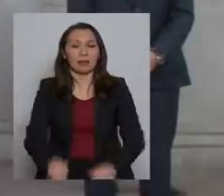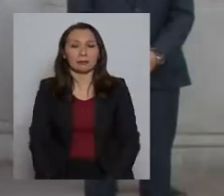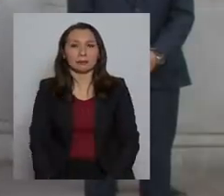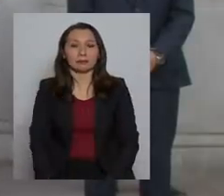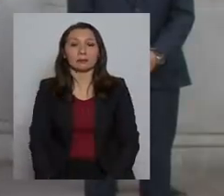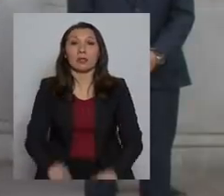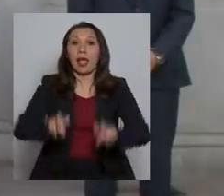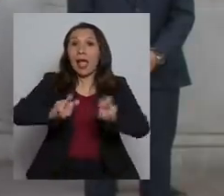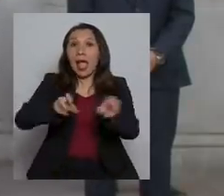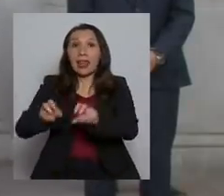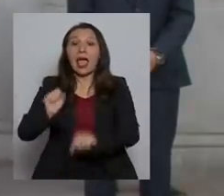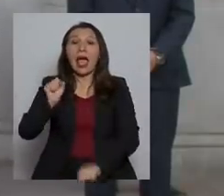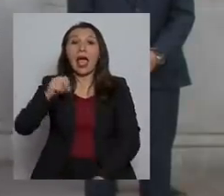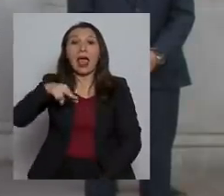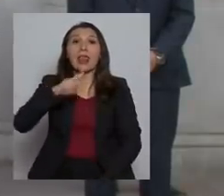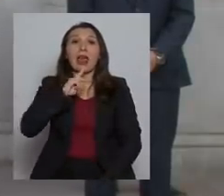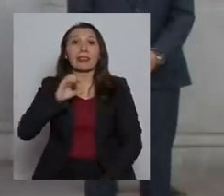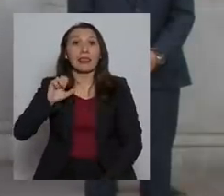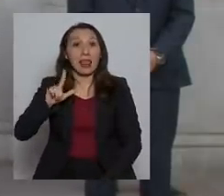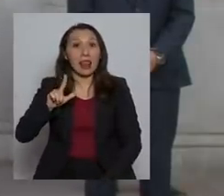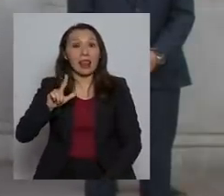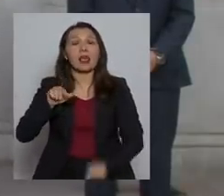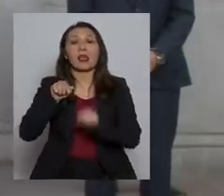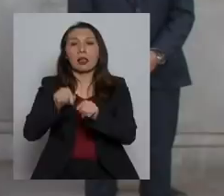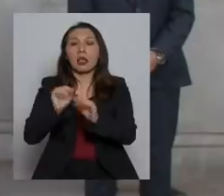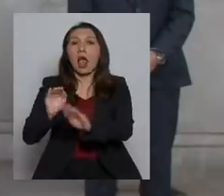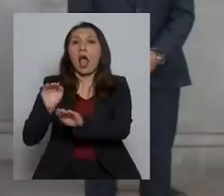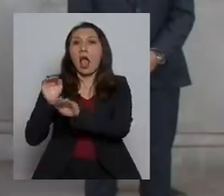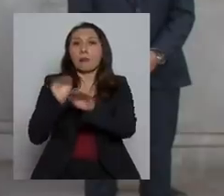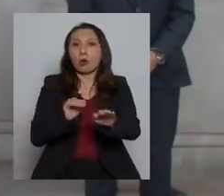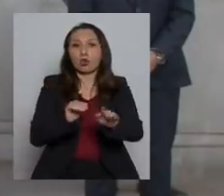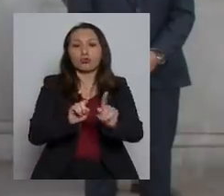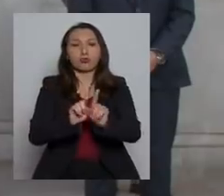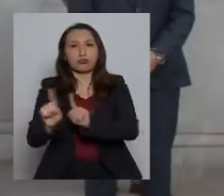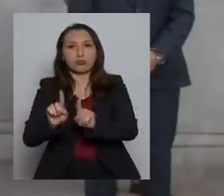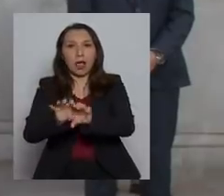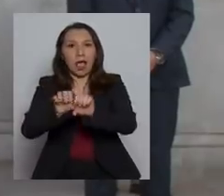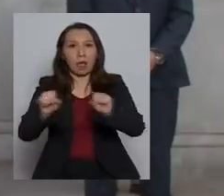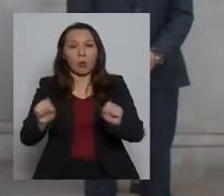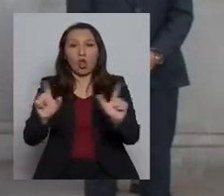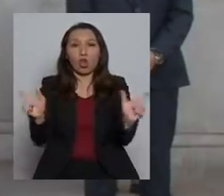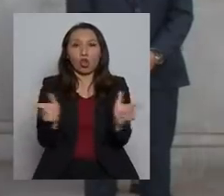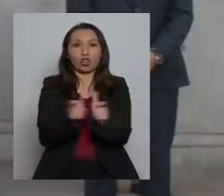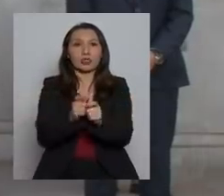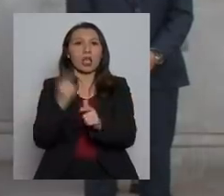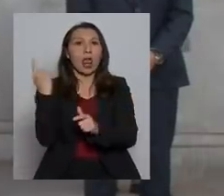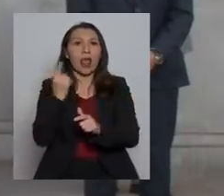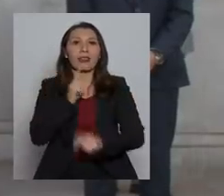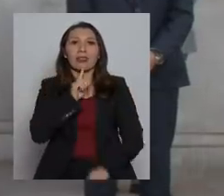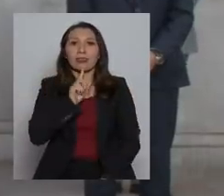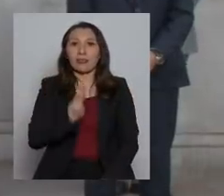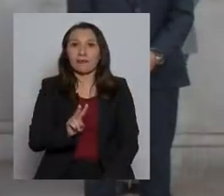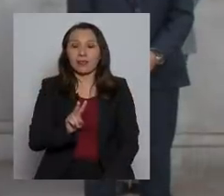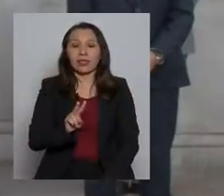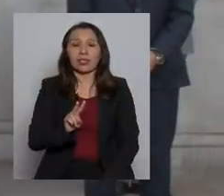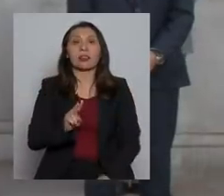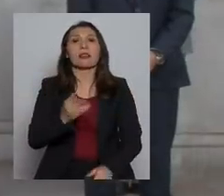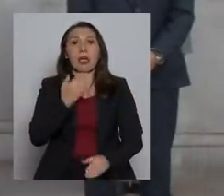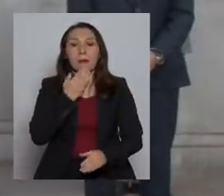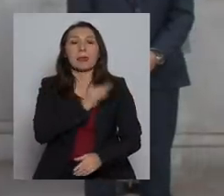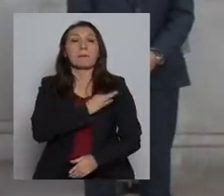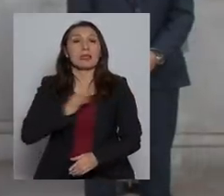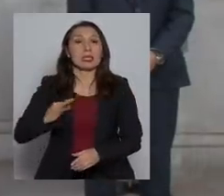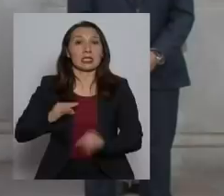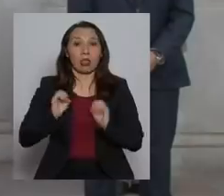Los canales de Anatel, con el apoyo y coordinación del Consejo Nacional de Televisión y del